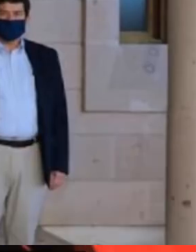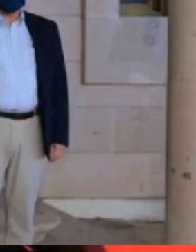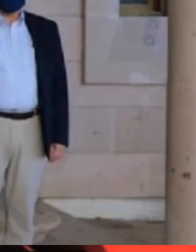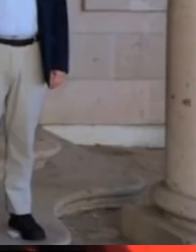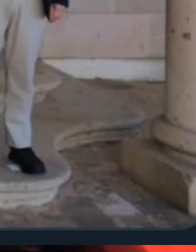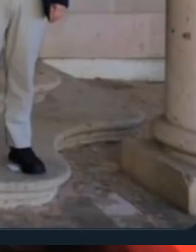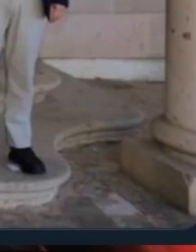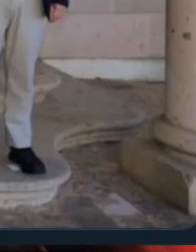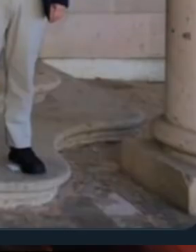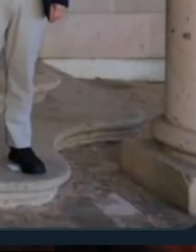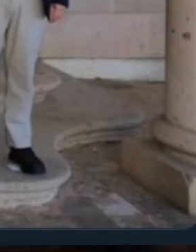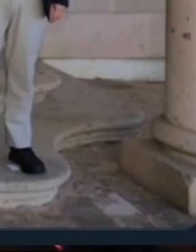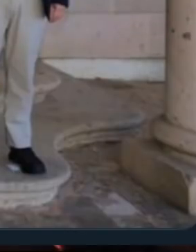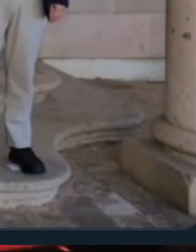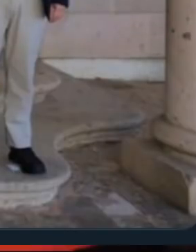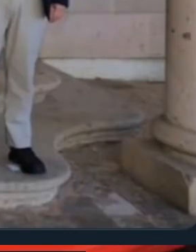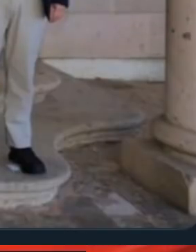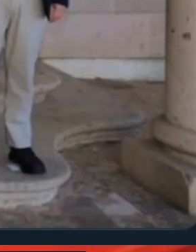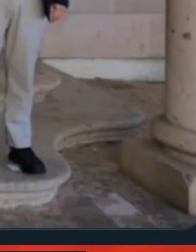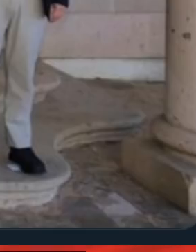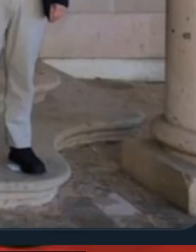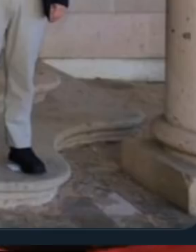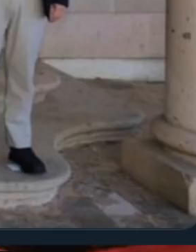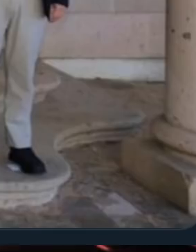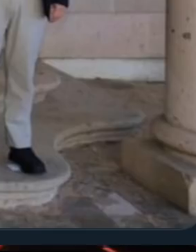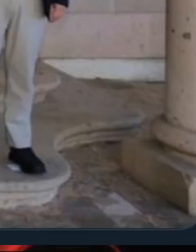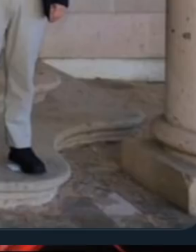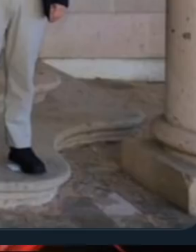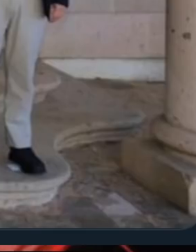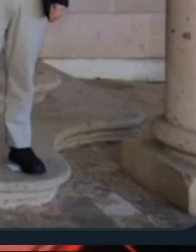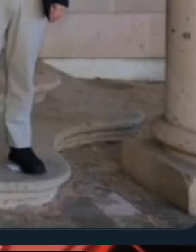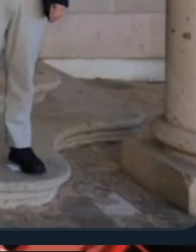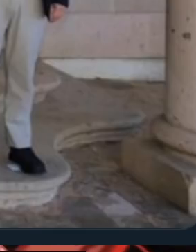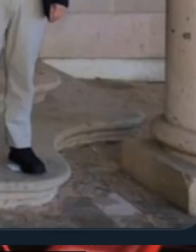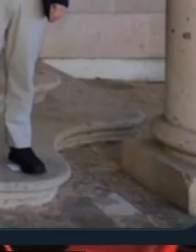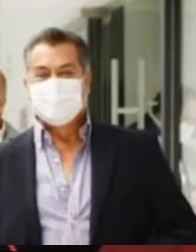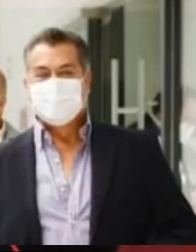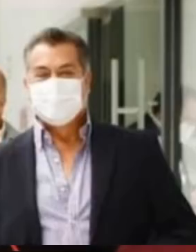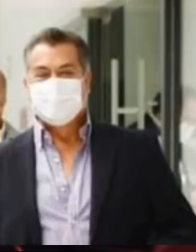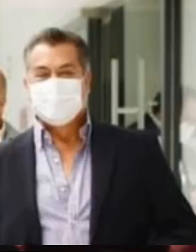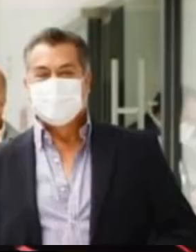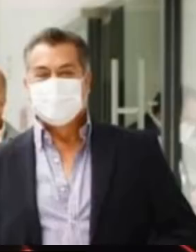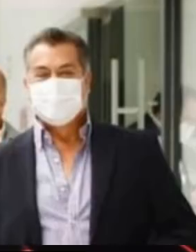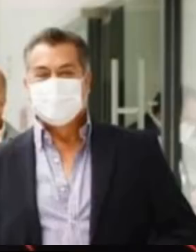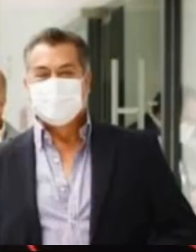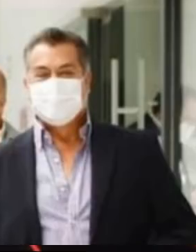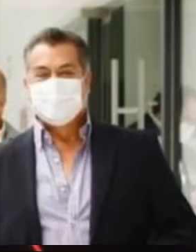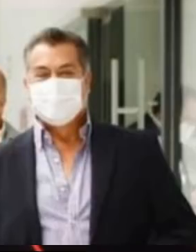estos señores claramente se ve que están bien ardidos, vamos a ir a otro twitter amigos y amigas,